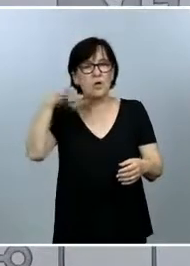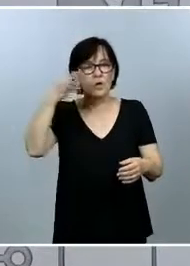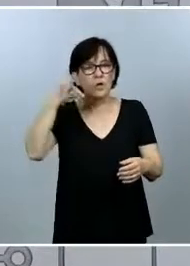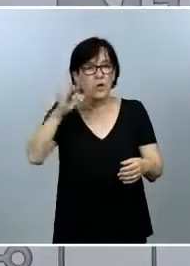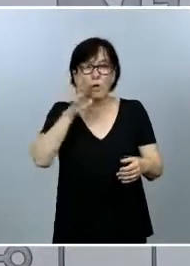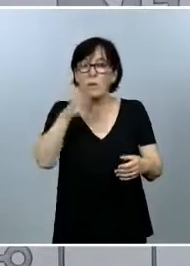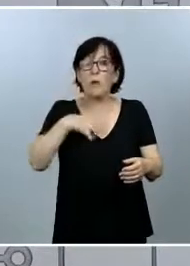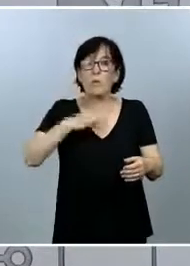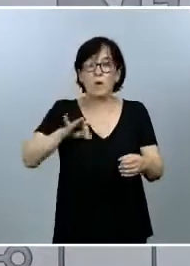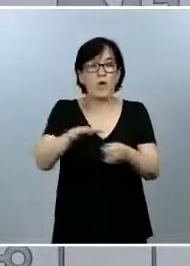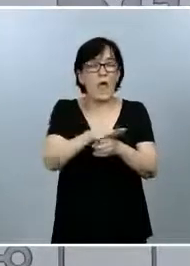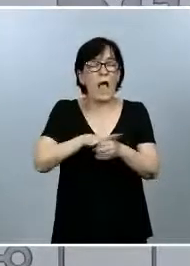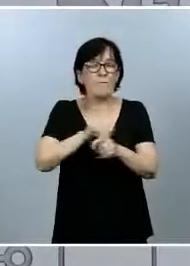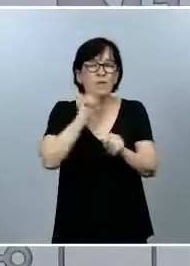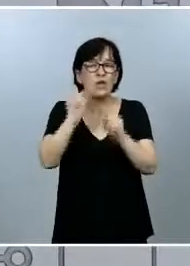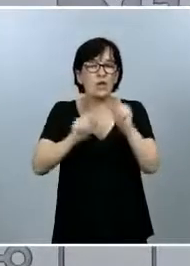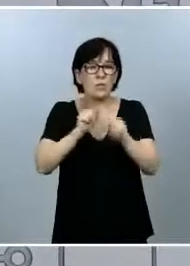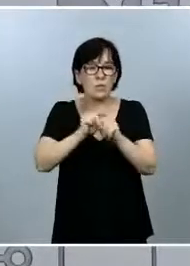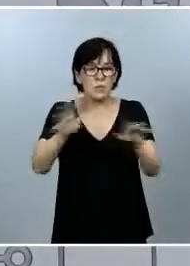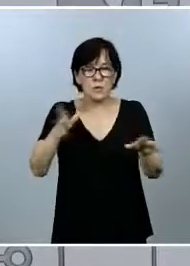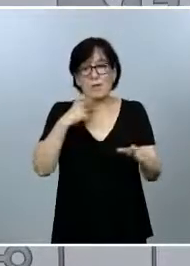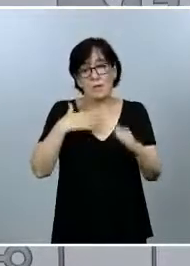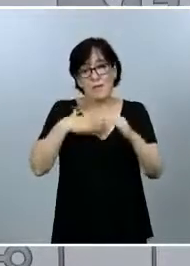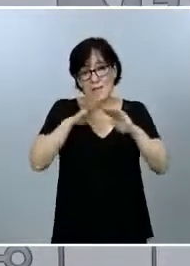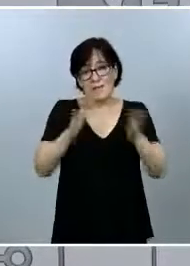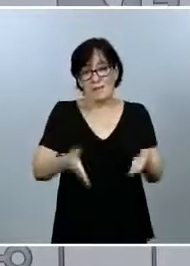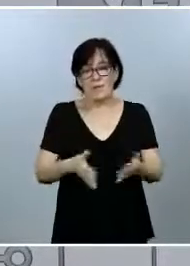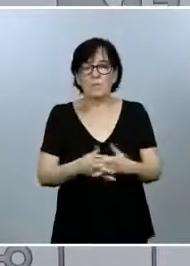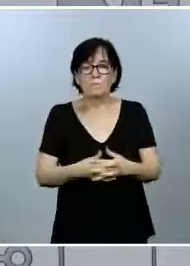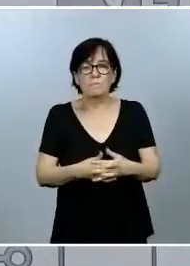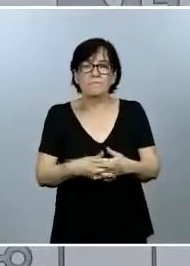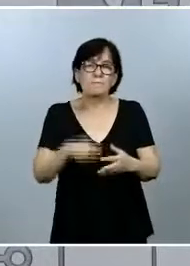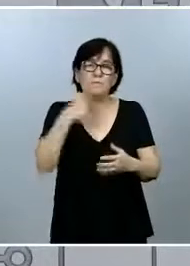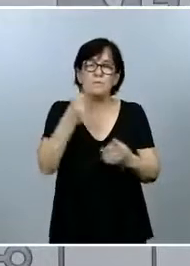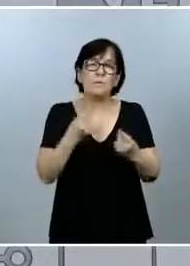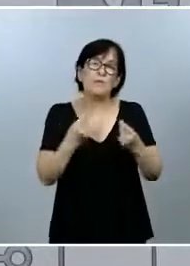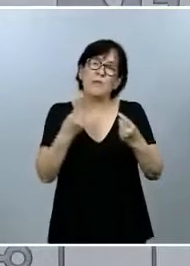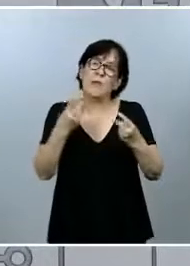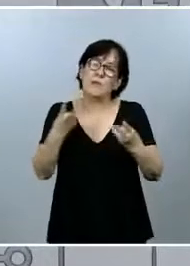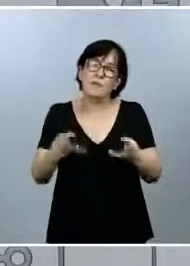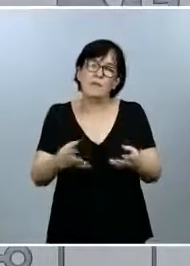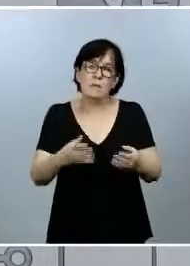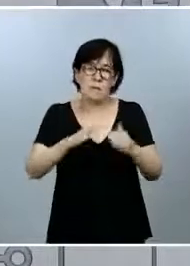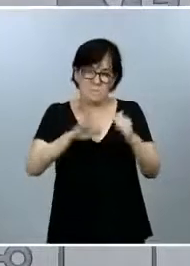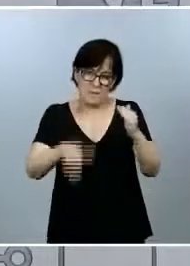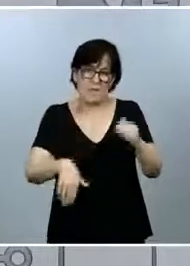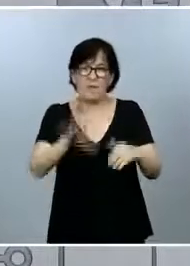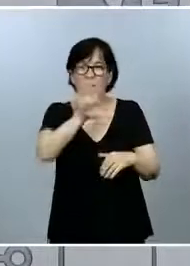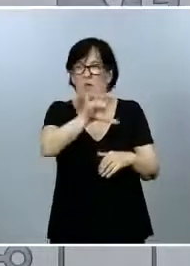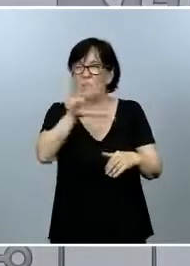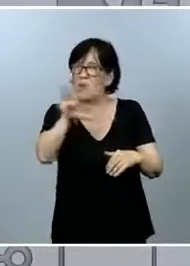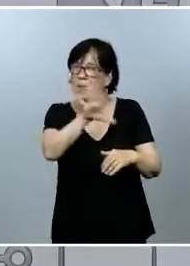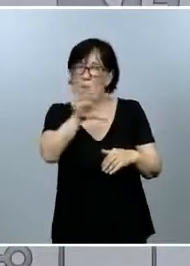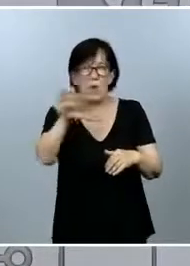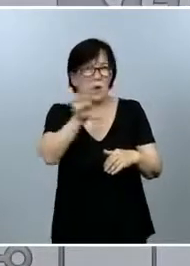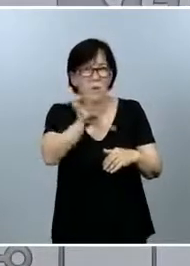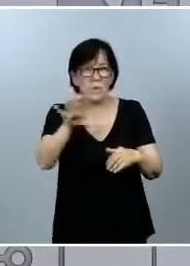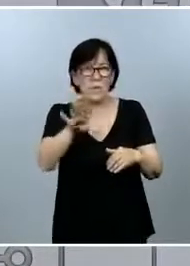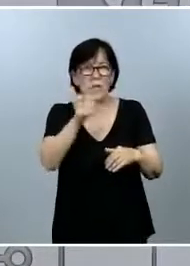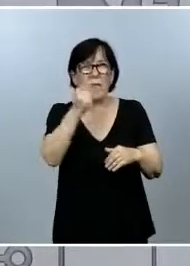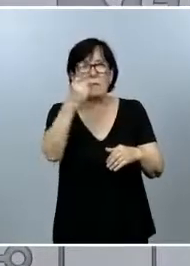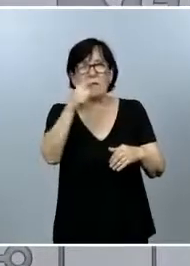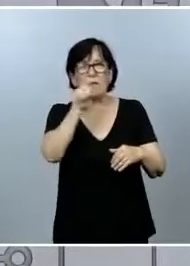posible ámbito de contagio el ámbito domiciliario, que ya les digo que son una cifra mucho menor, 55 de los 1